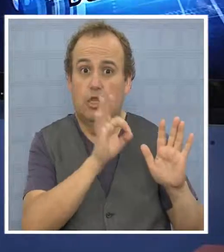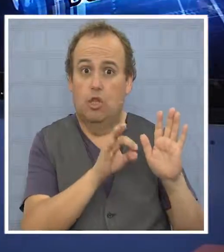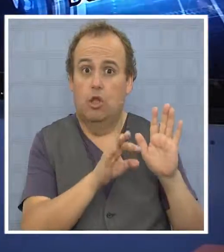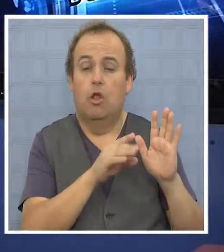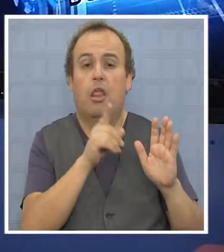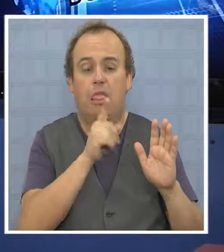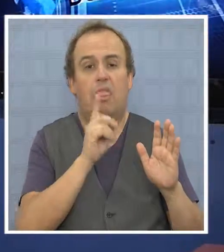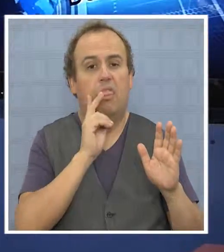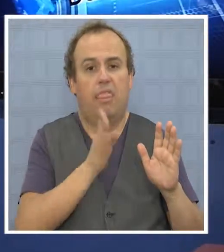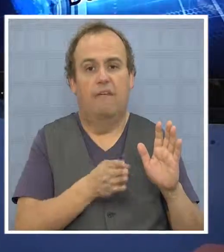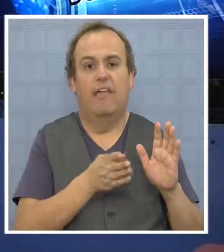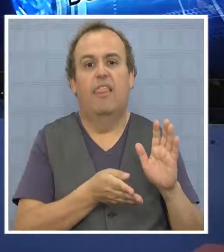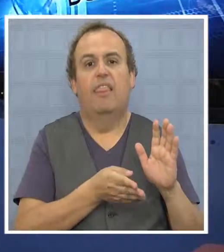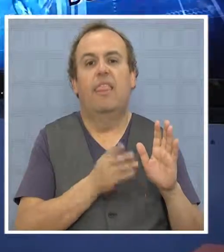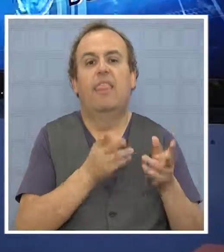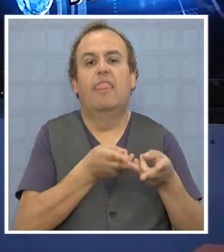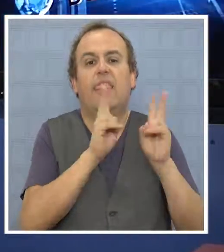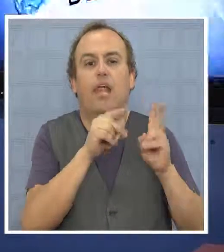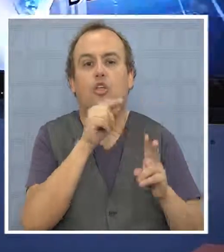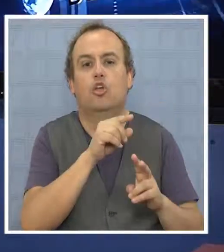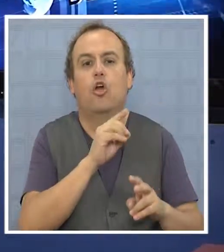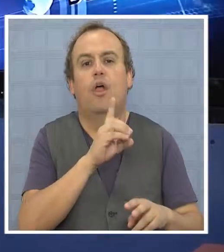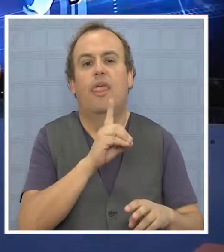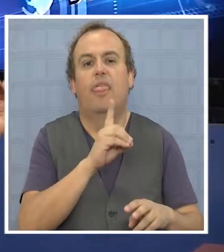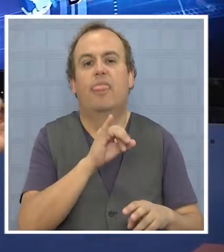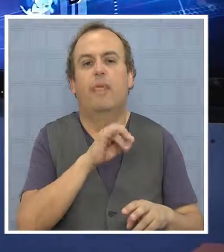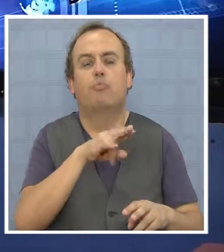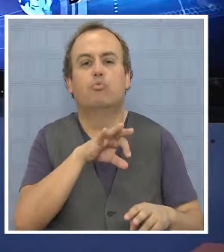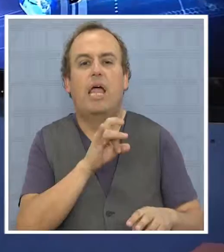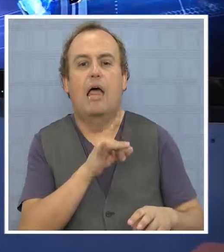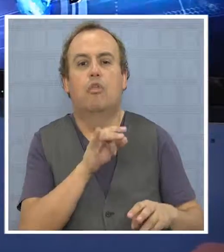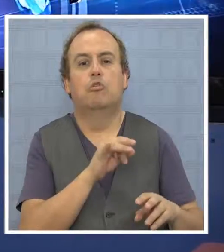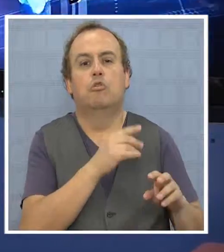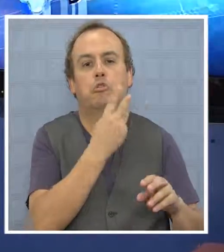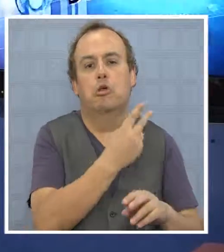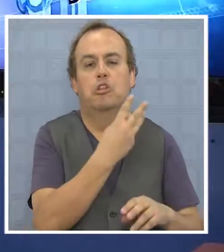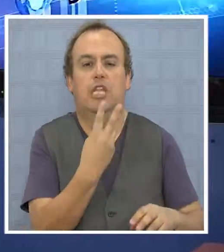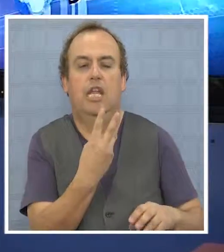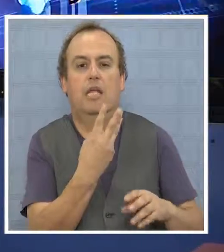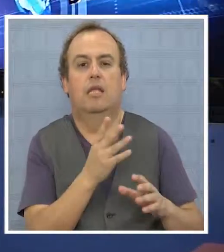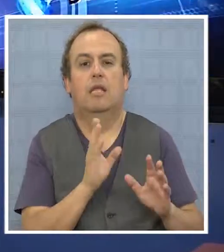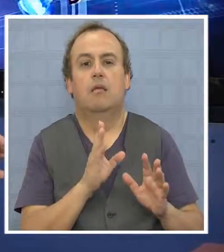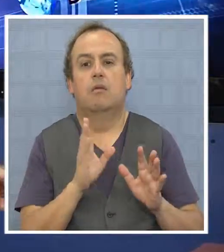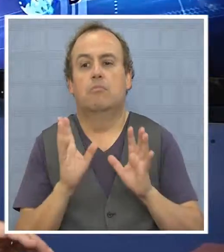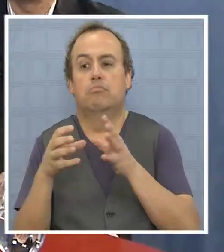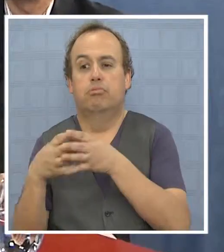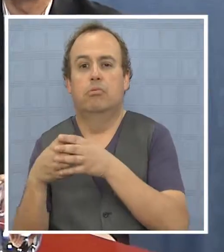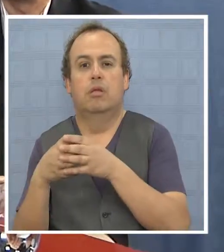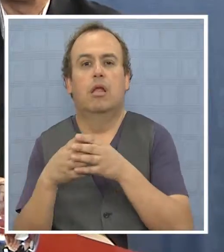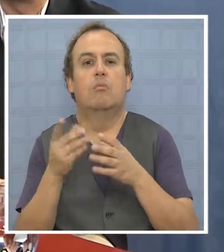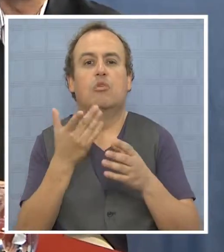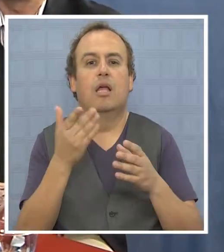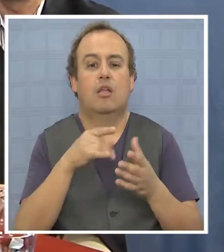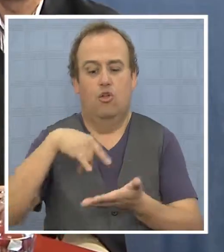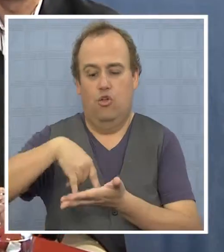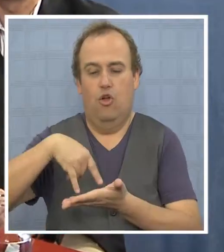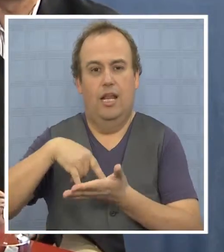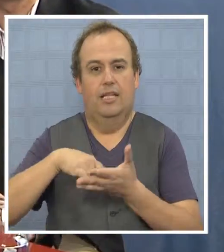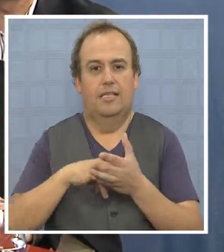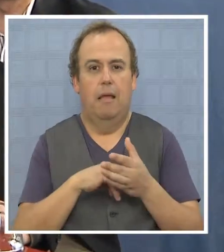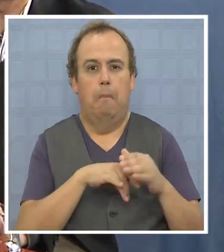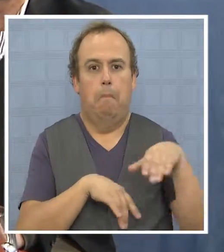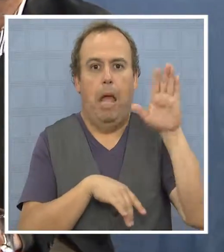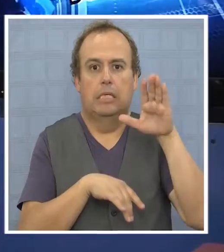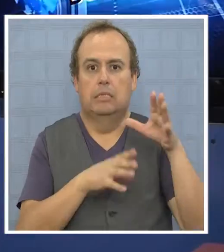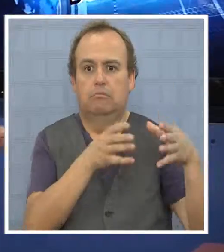tiene derecho a tener uno, dos, tres diputados dependiendo de la cantidad de votación que saquen. Eso permite incorporar las minorías dentro de los congresos. La segunda